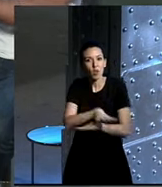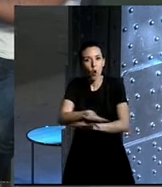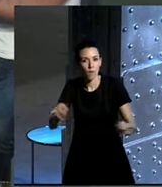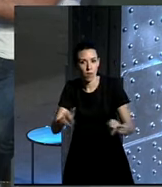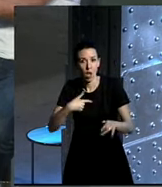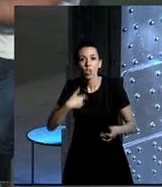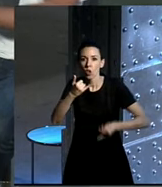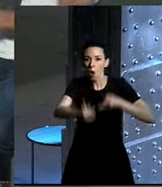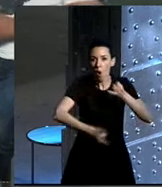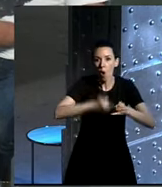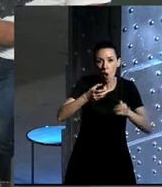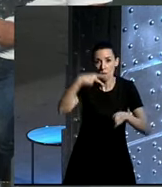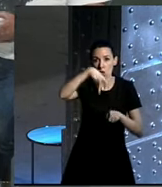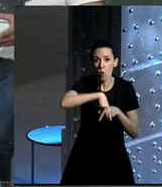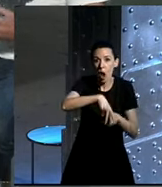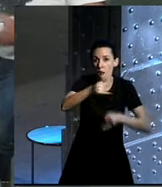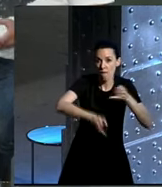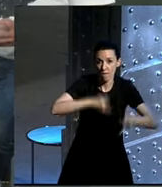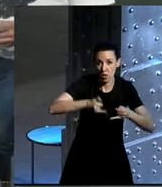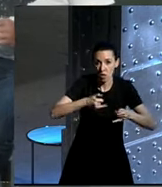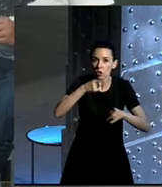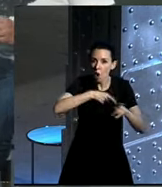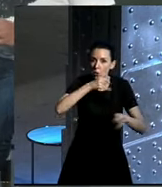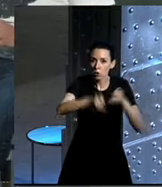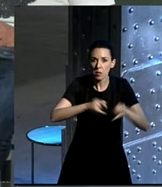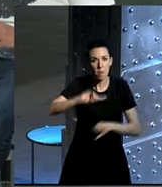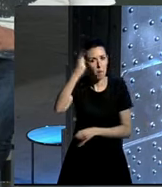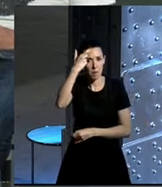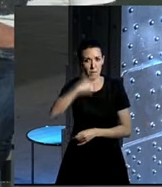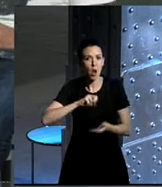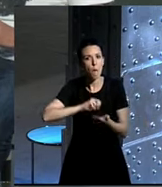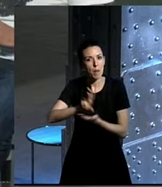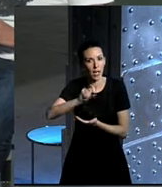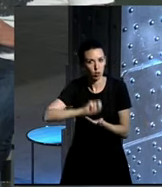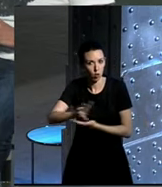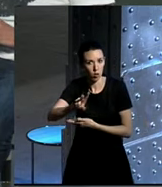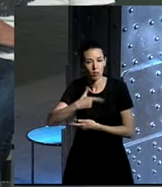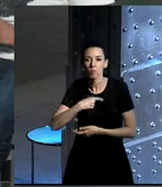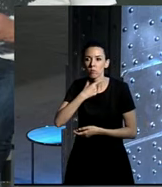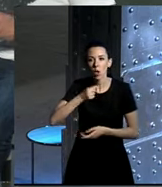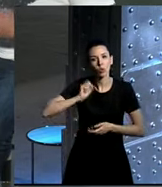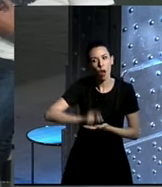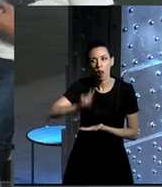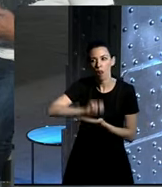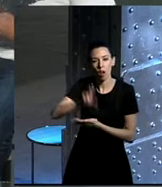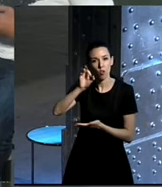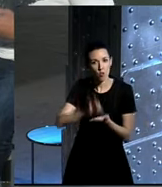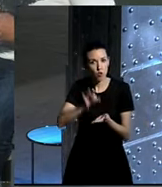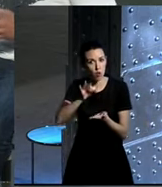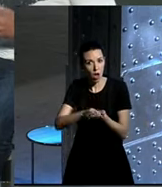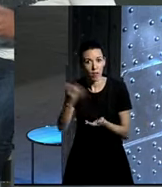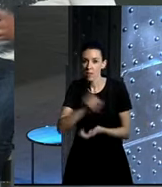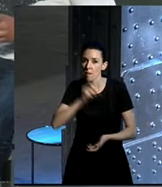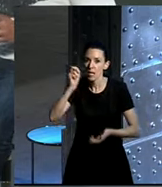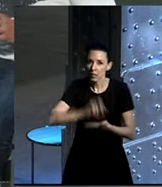Yo soy ciclista o persona que va en bici cuando uso la bici, pero generalmente, lo primero que soy, soy peatón. Y a me gusta caminar las ciudades, y creo que las ciudades lo primero que tienen que ser